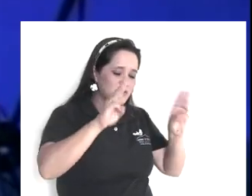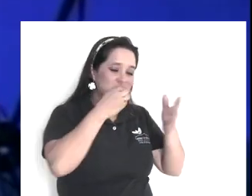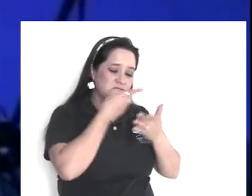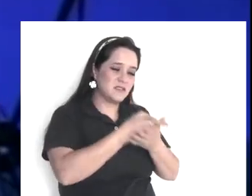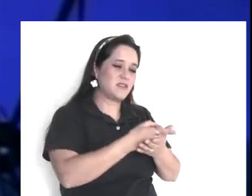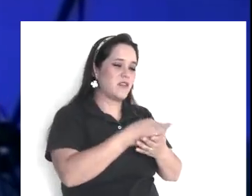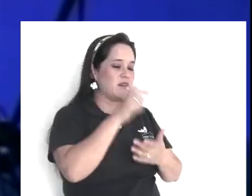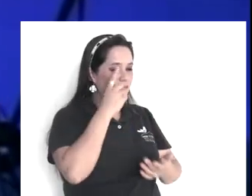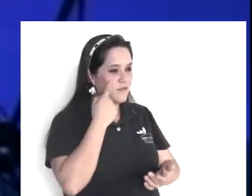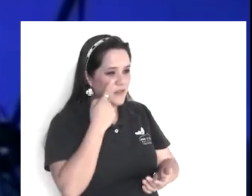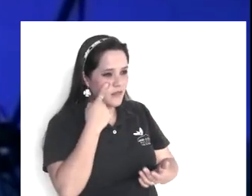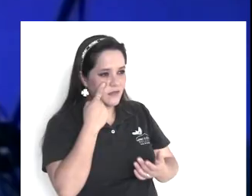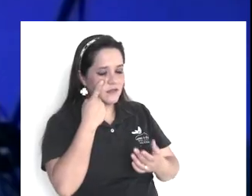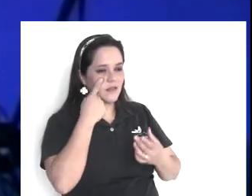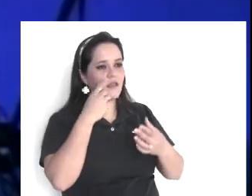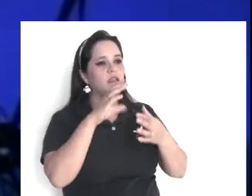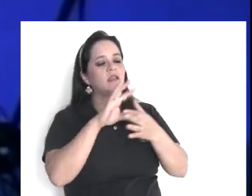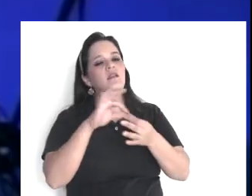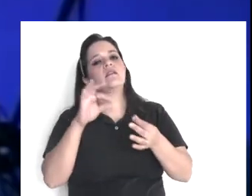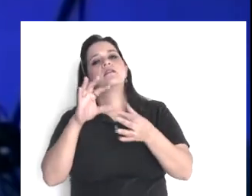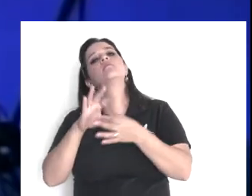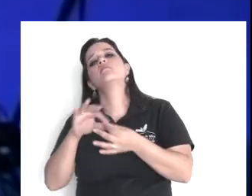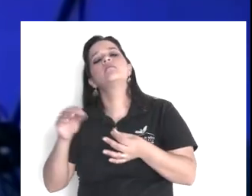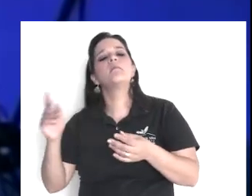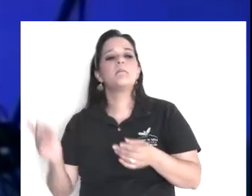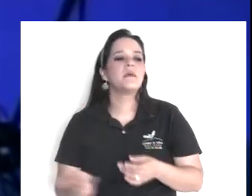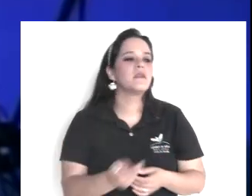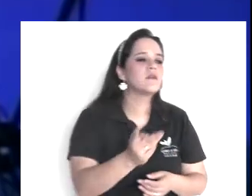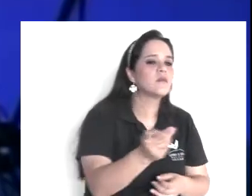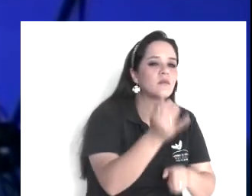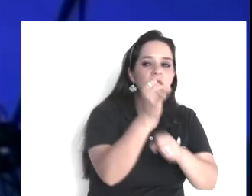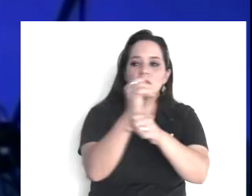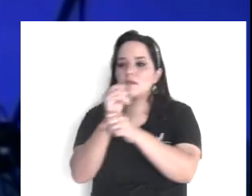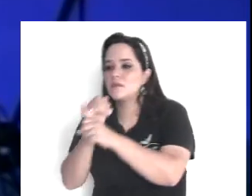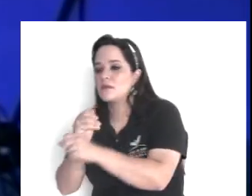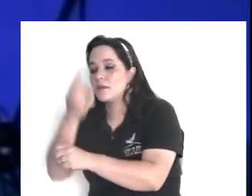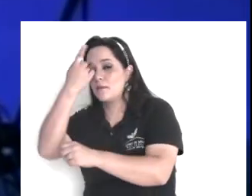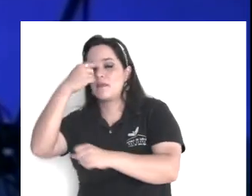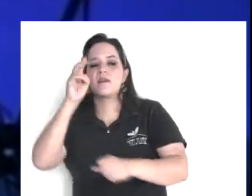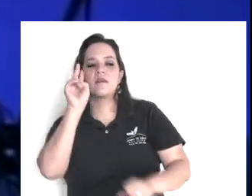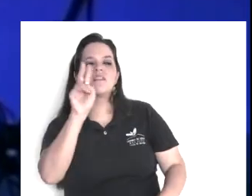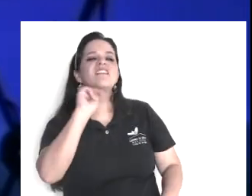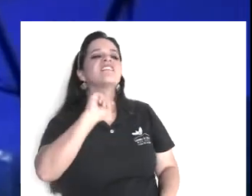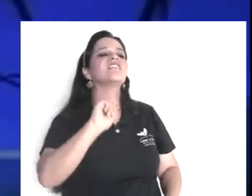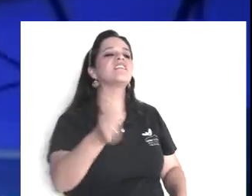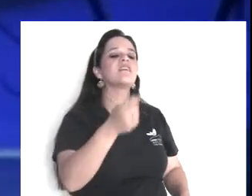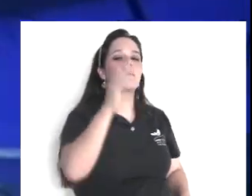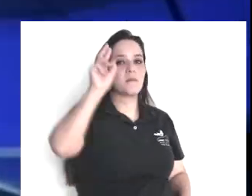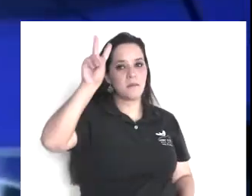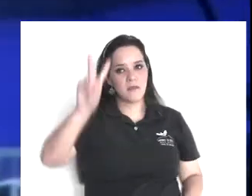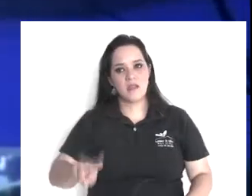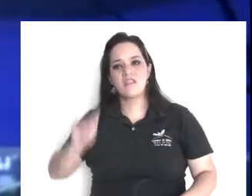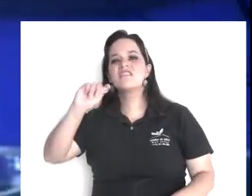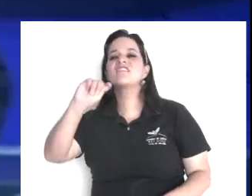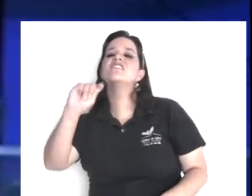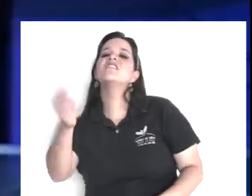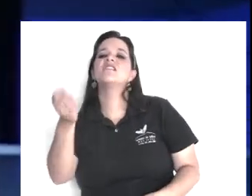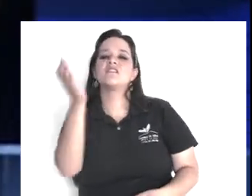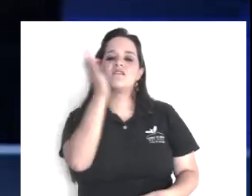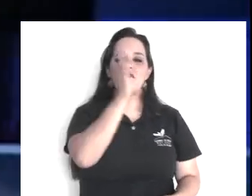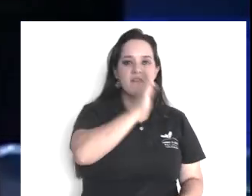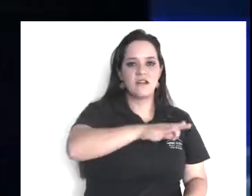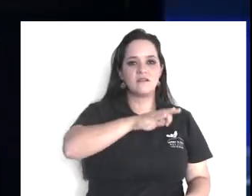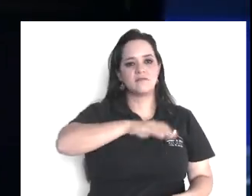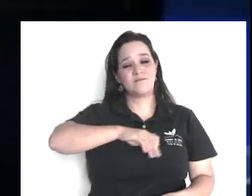y quitarás el mal, de en medio de ti, yo en una ocasión, les comenté que, hace